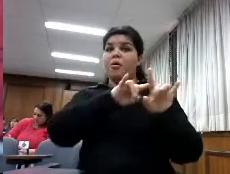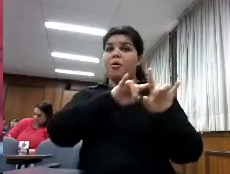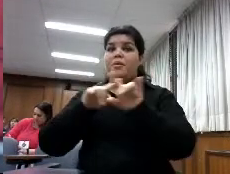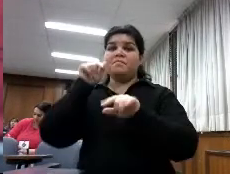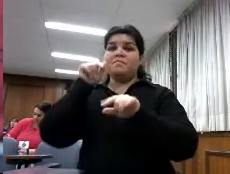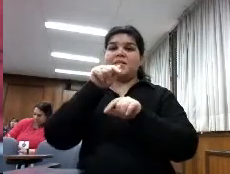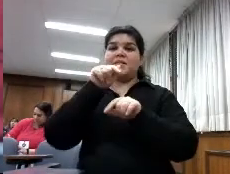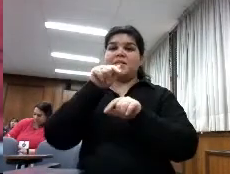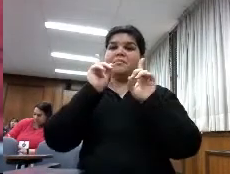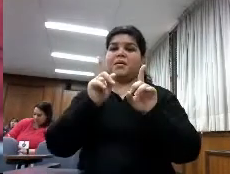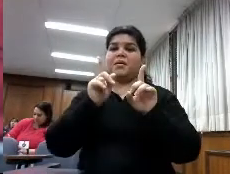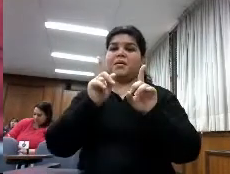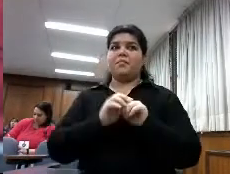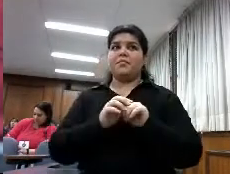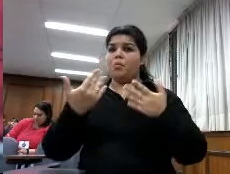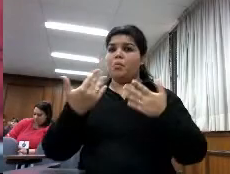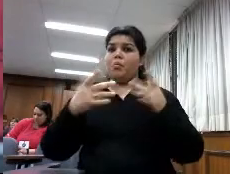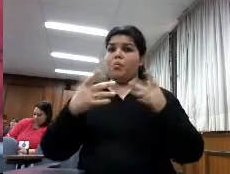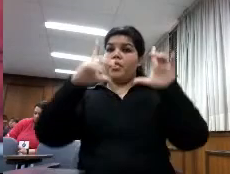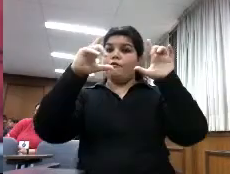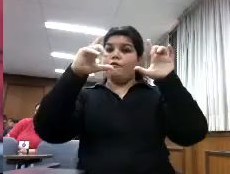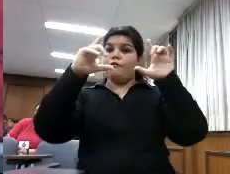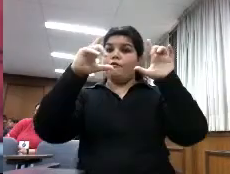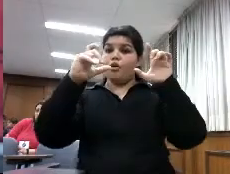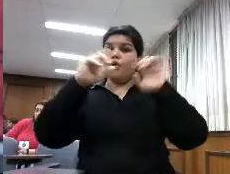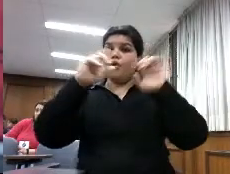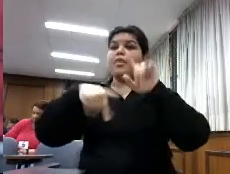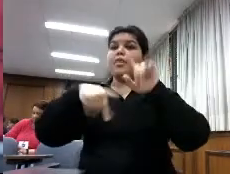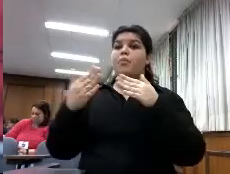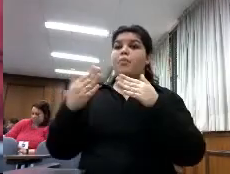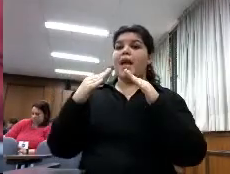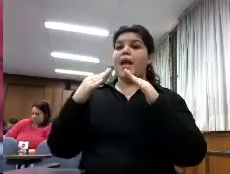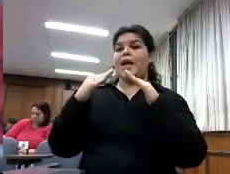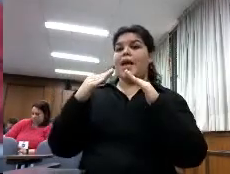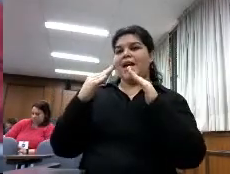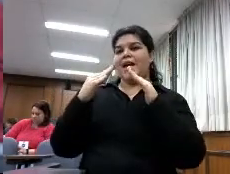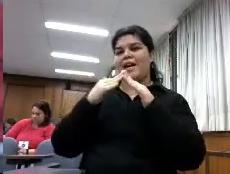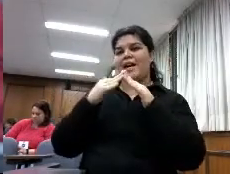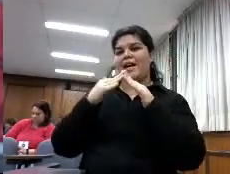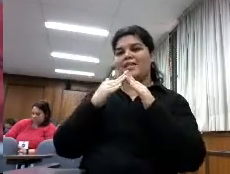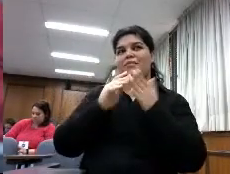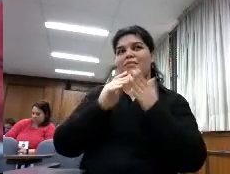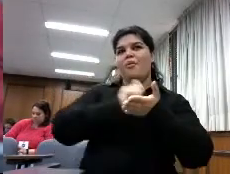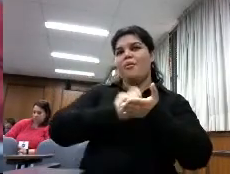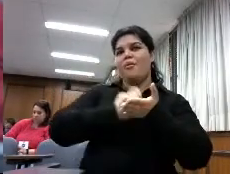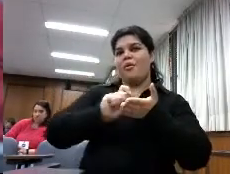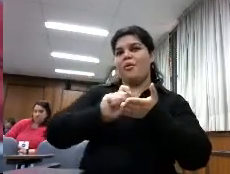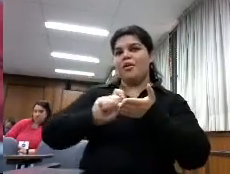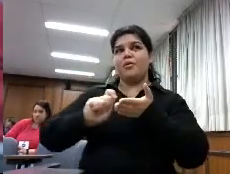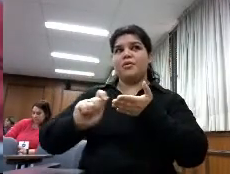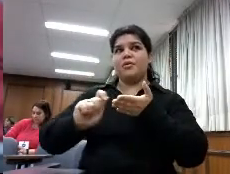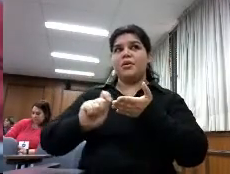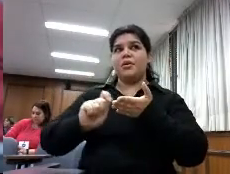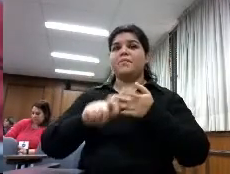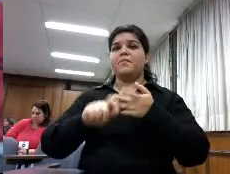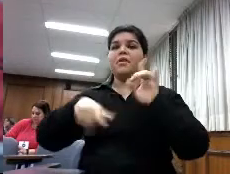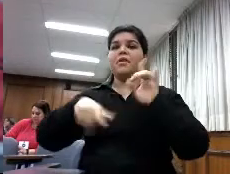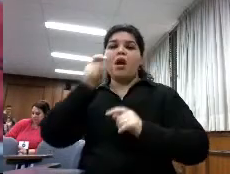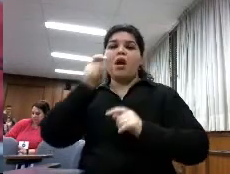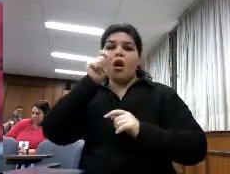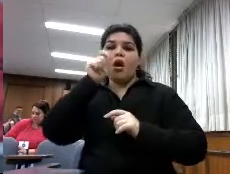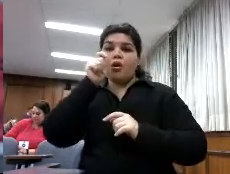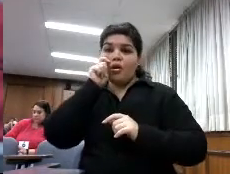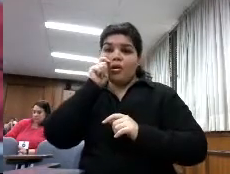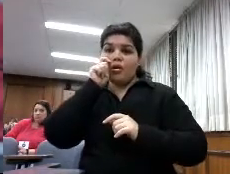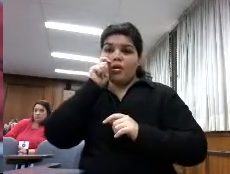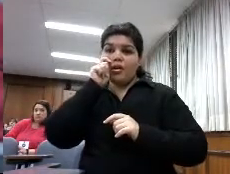podéis fotografiar y luego en casa anotáis la dirección en la barra de direcciones de Google y ya os descarga